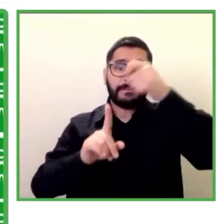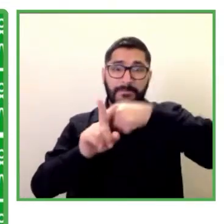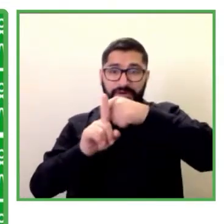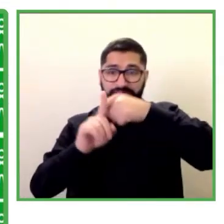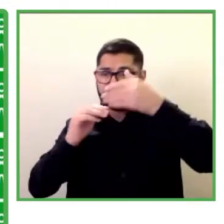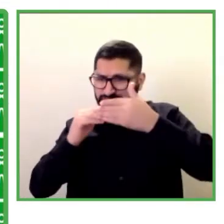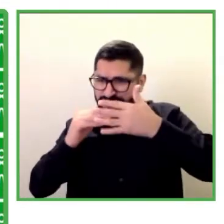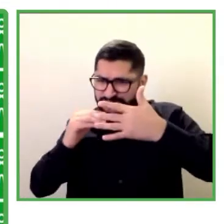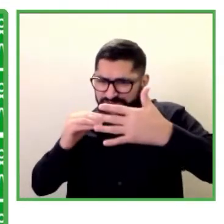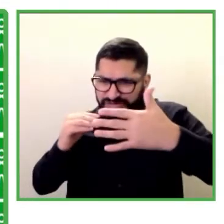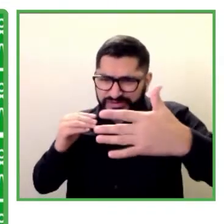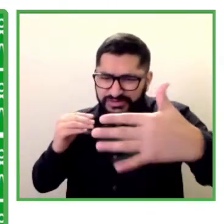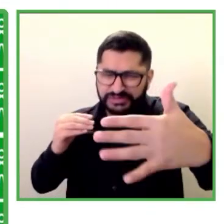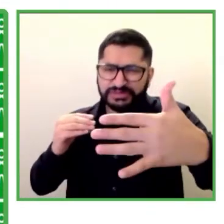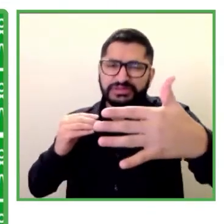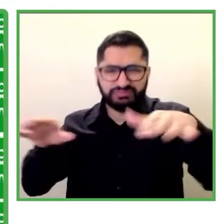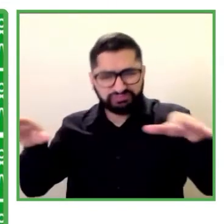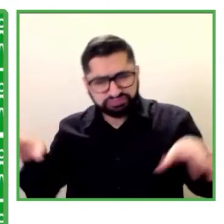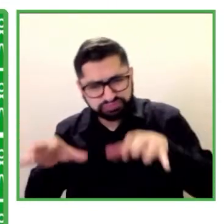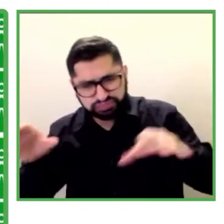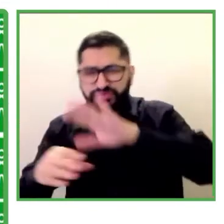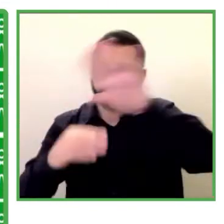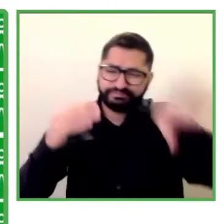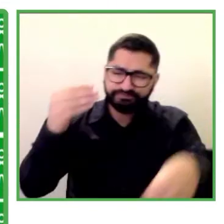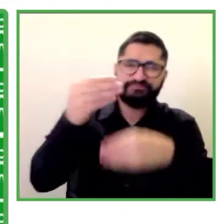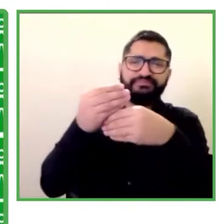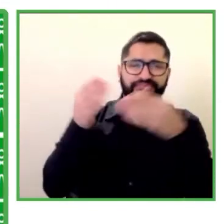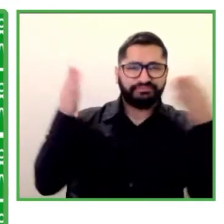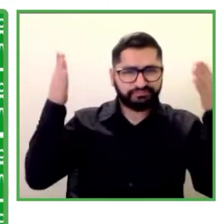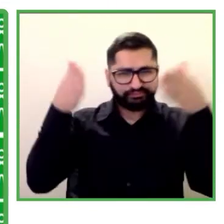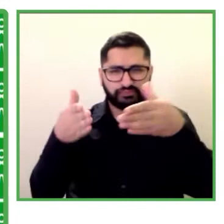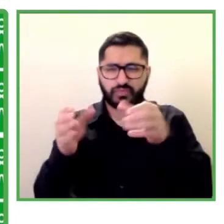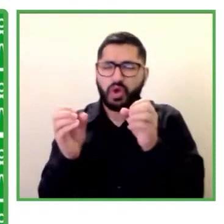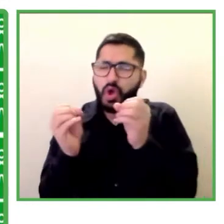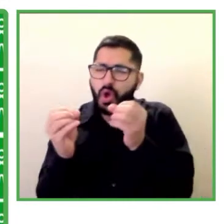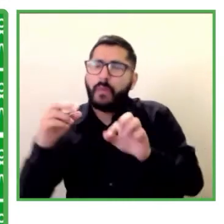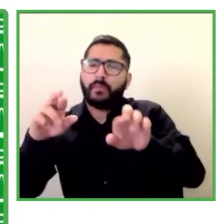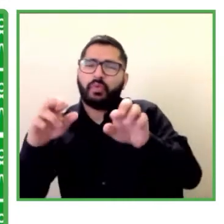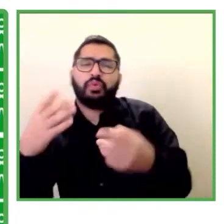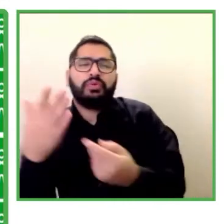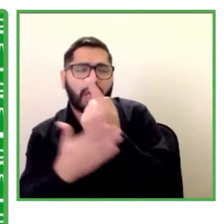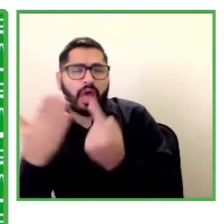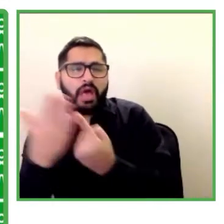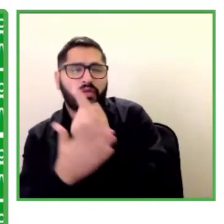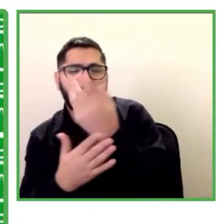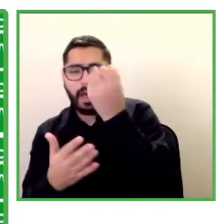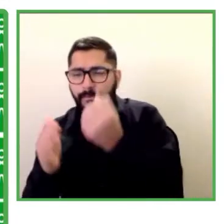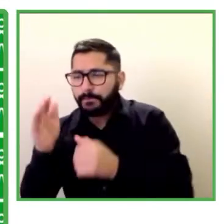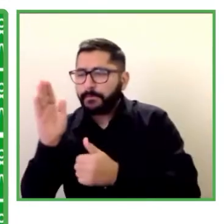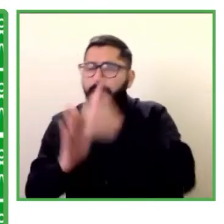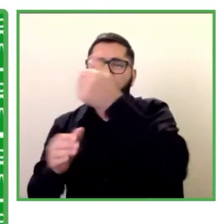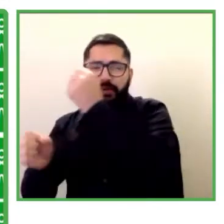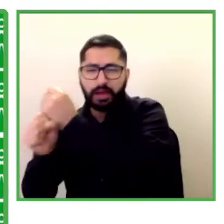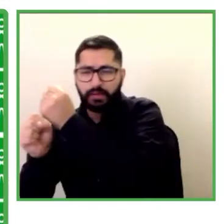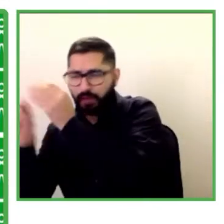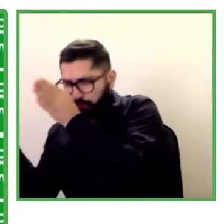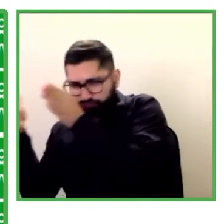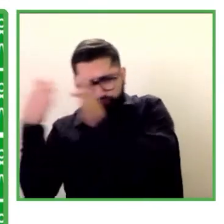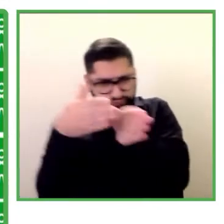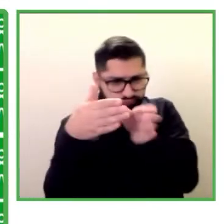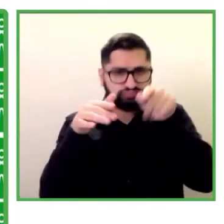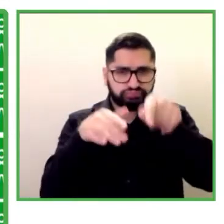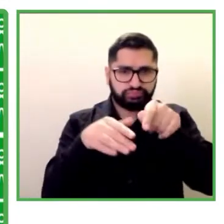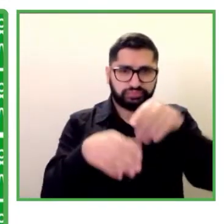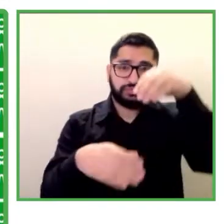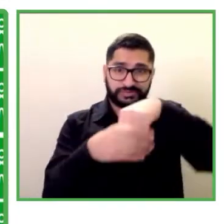con la mayor cantidad de organizaciones posibles, no solamente en el cumplimiento de la ley vigente, sino también por la efectiva inclusión y el desarrollo de carrera